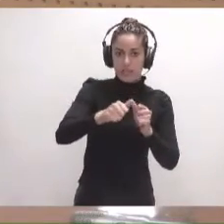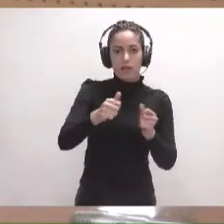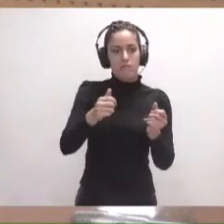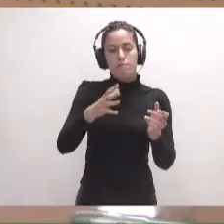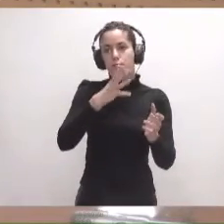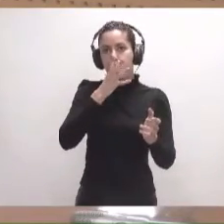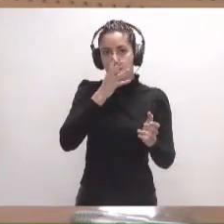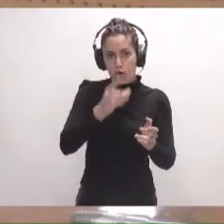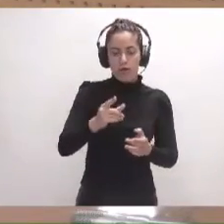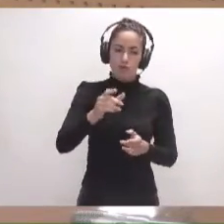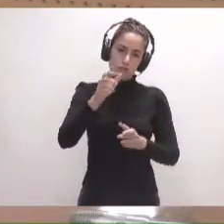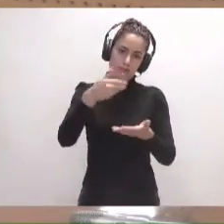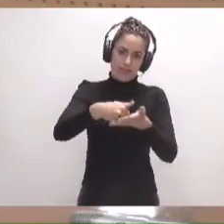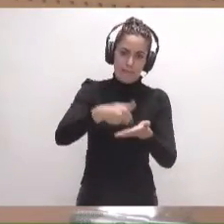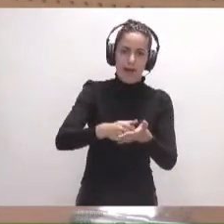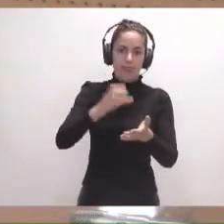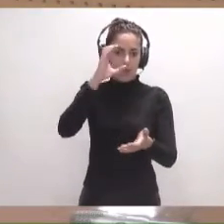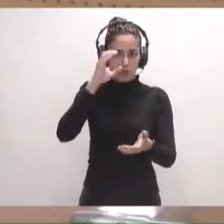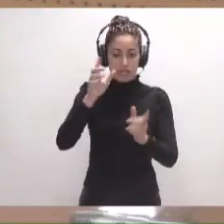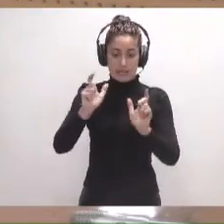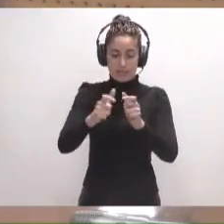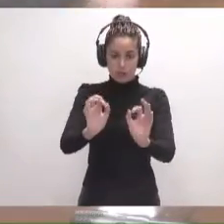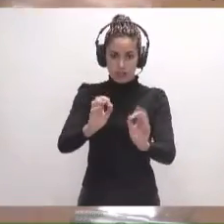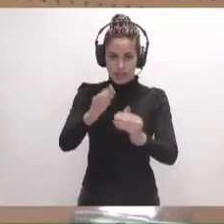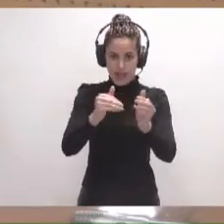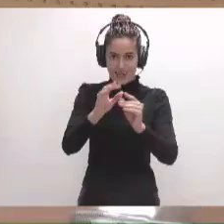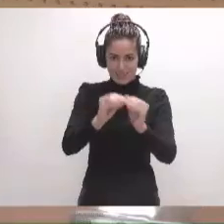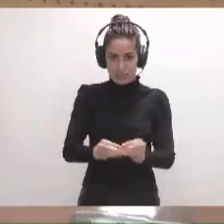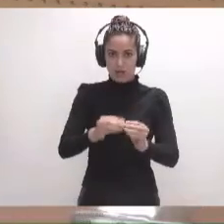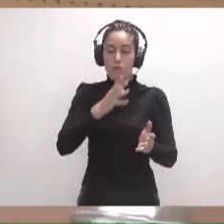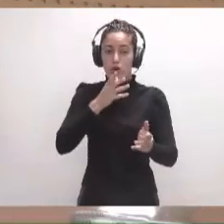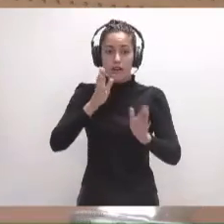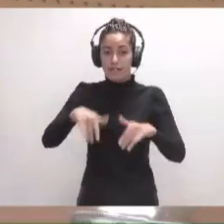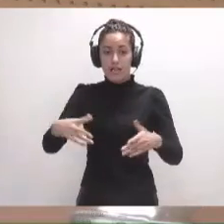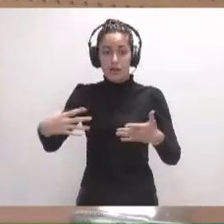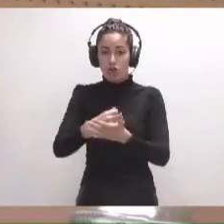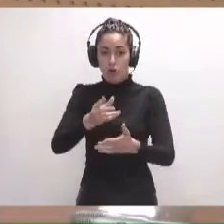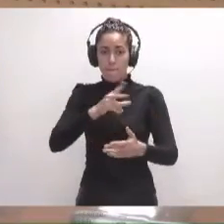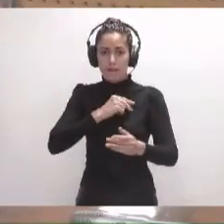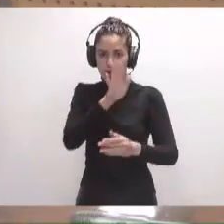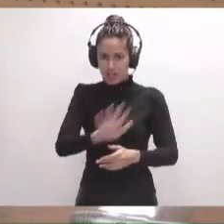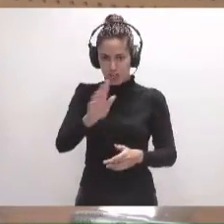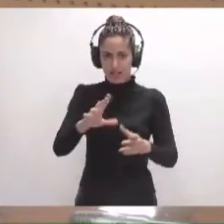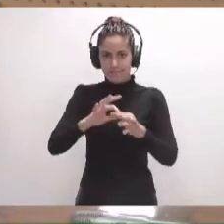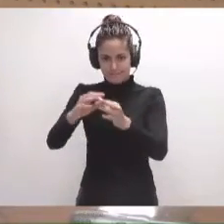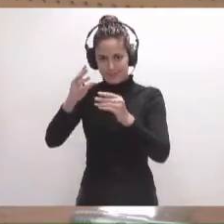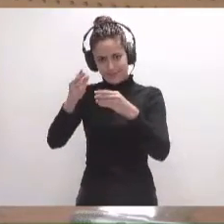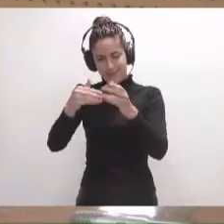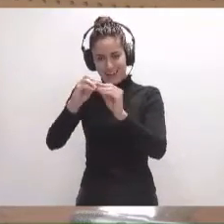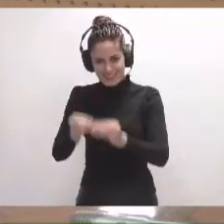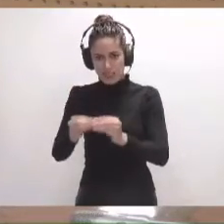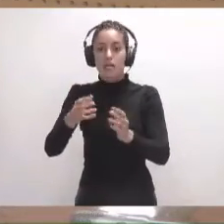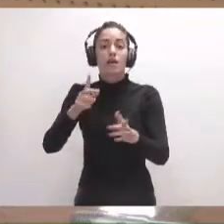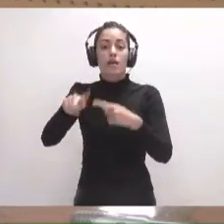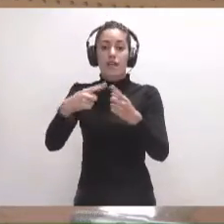y podamos escuchar las demandas de este sector, que todos somos Premio Nacional de Artesanía y que tienen que seguir luchando